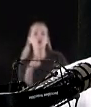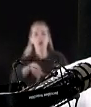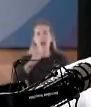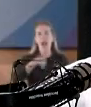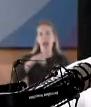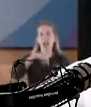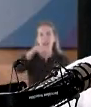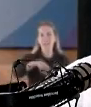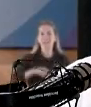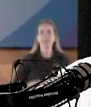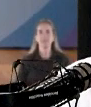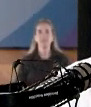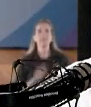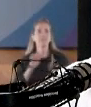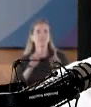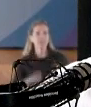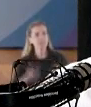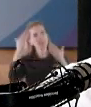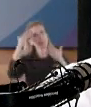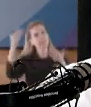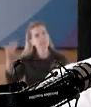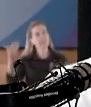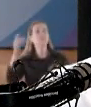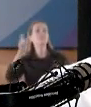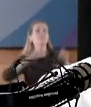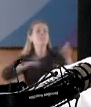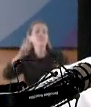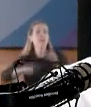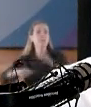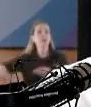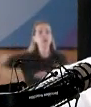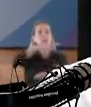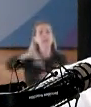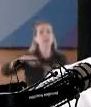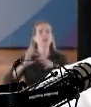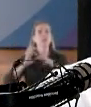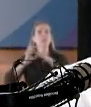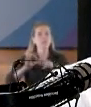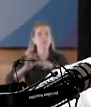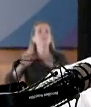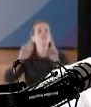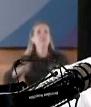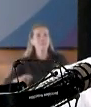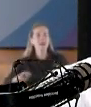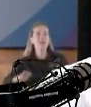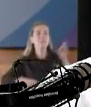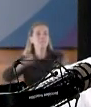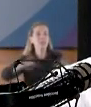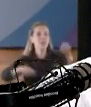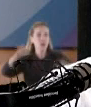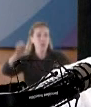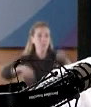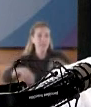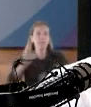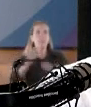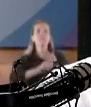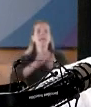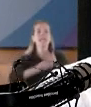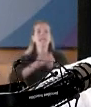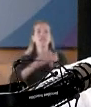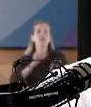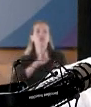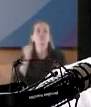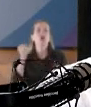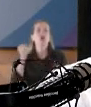2030 fuese difícil cumplir estos objetivos. Sin embargo, hay uno de ellos que yo creo que es sobre el cual